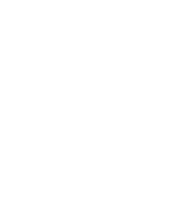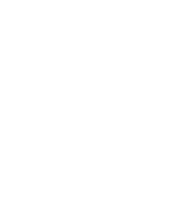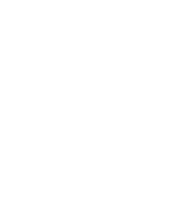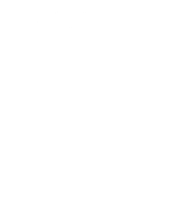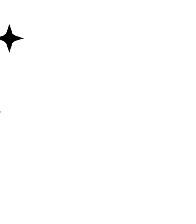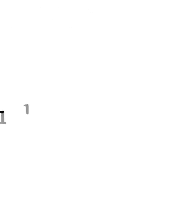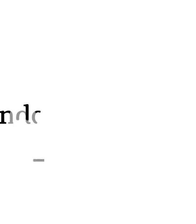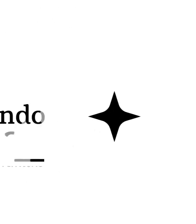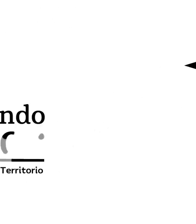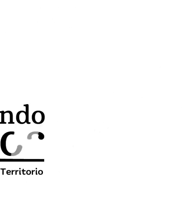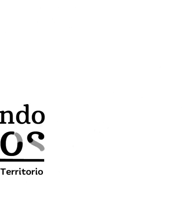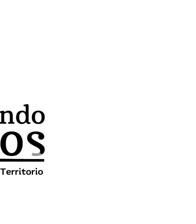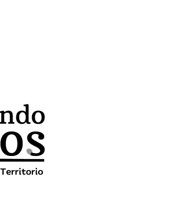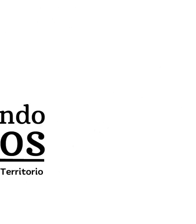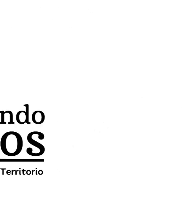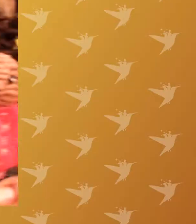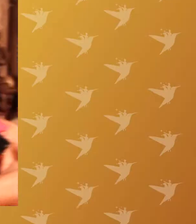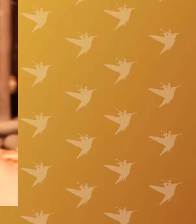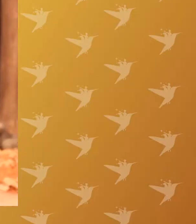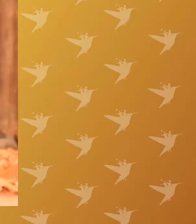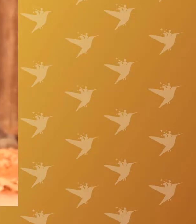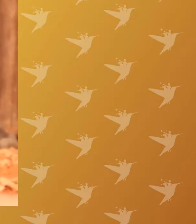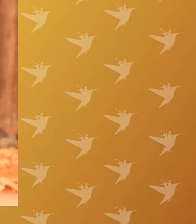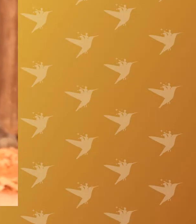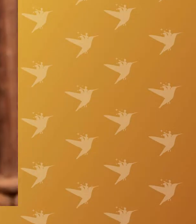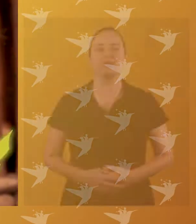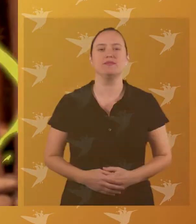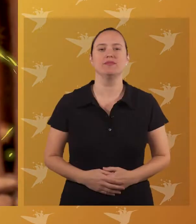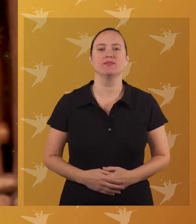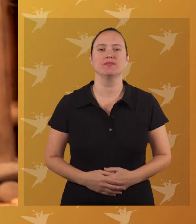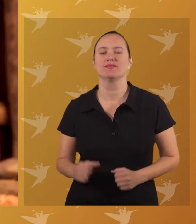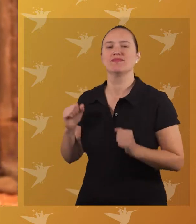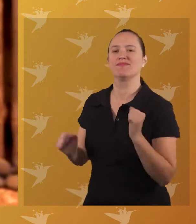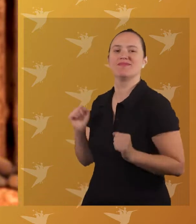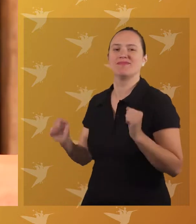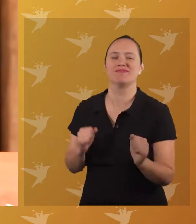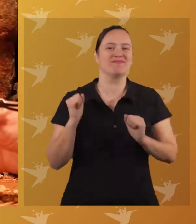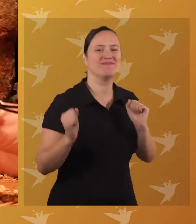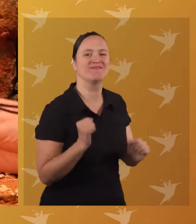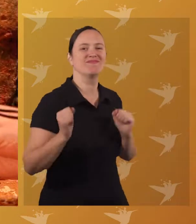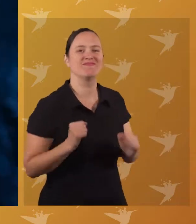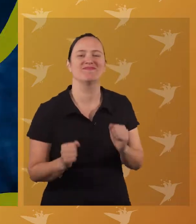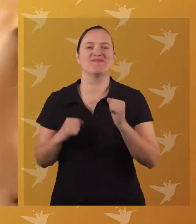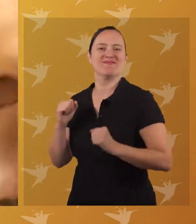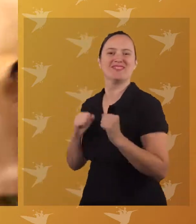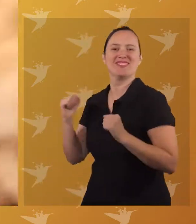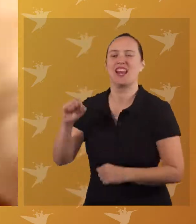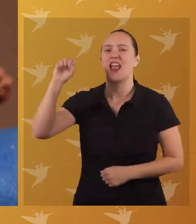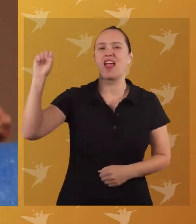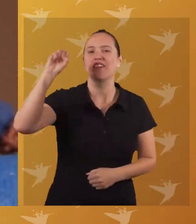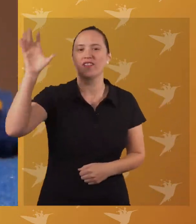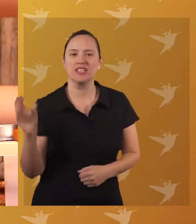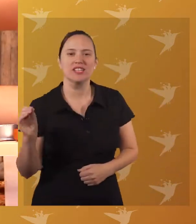Rescatando sueños, memoria, identidad y territorio Presentación Abuelita y sus nietos afrochilenos Margarita y Miguelito representados en